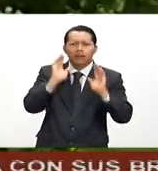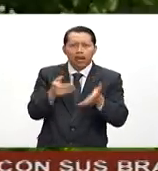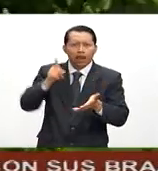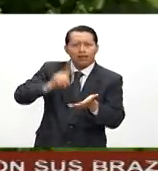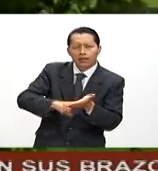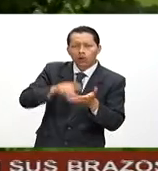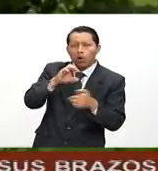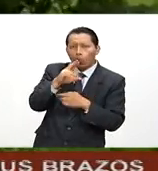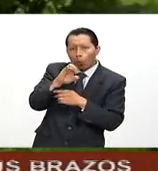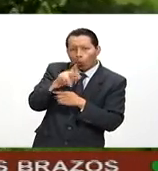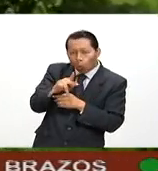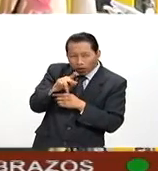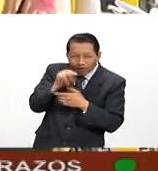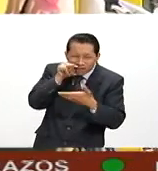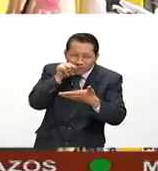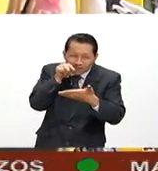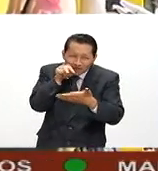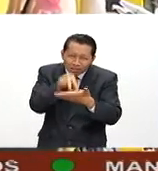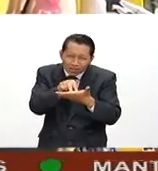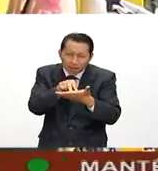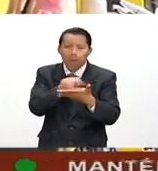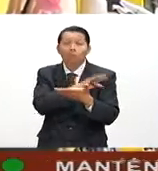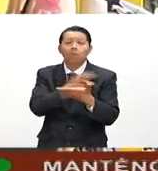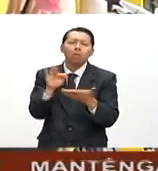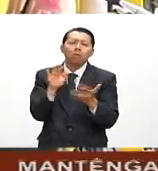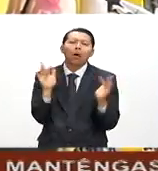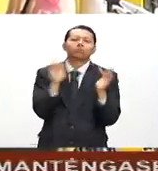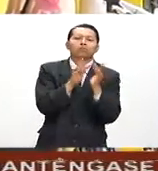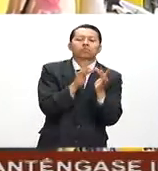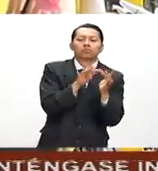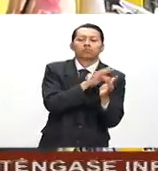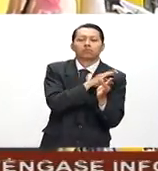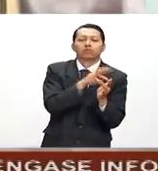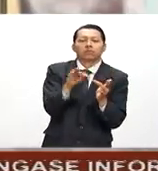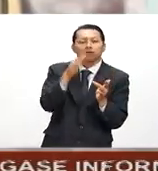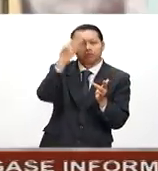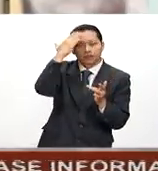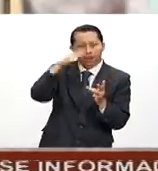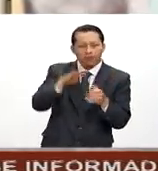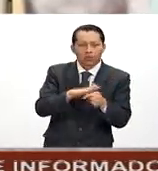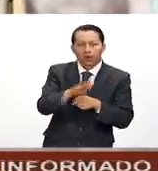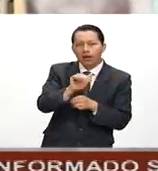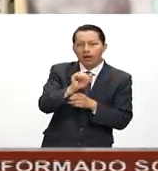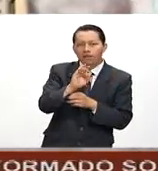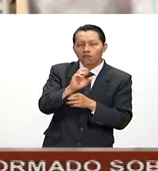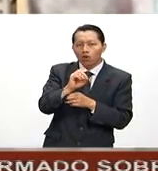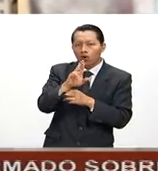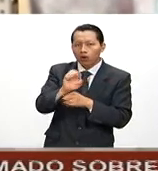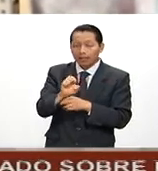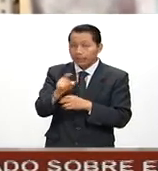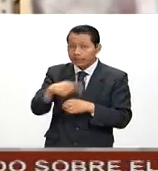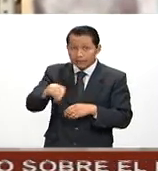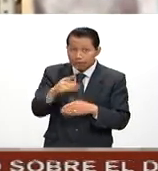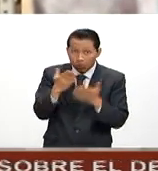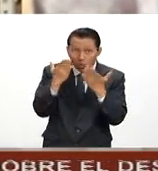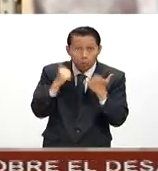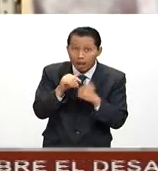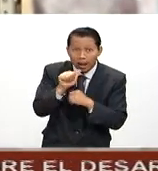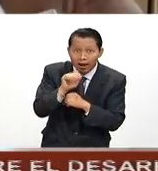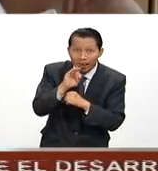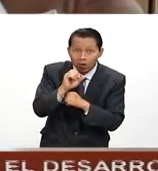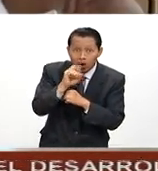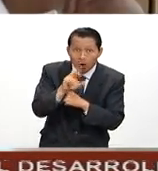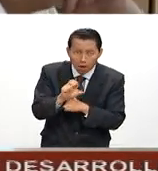de la CURP el enlace correspondiente para saber a qué Afore pertenece cada uno. Quien no tuviera, sí